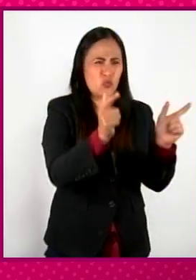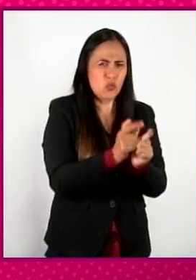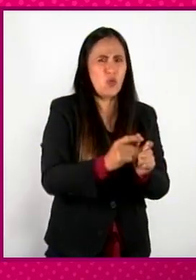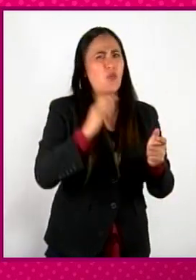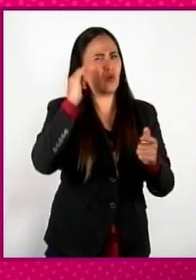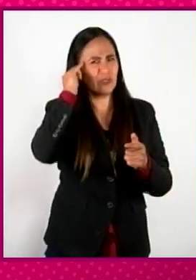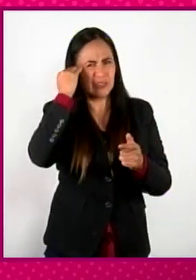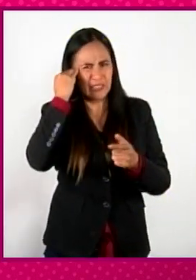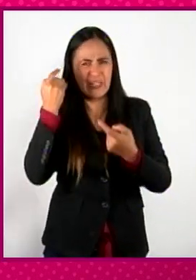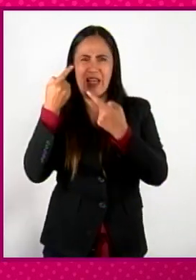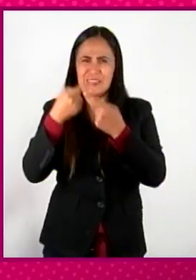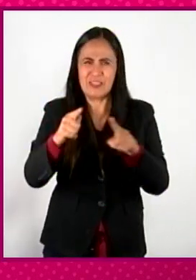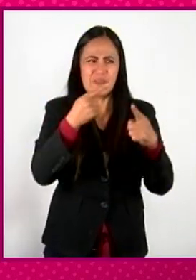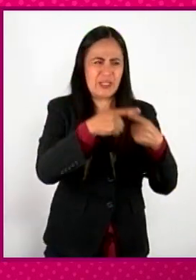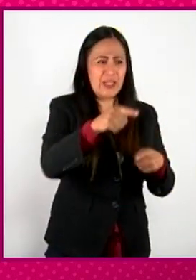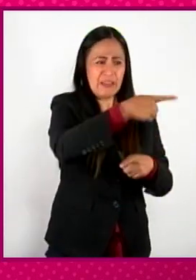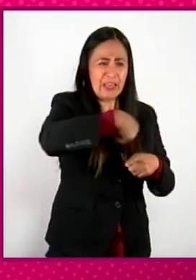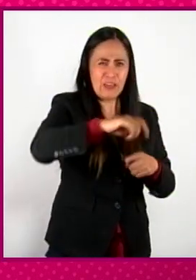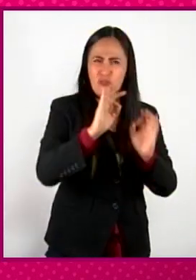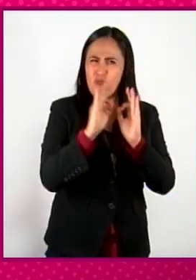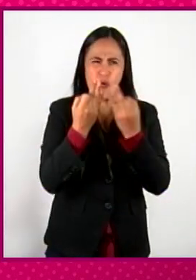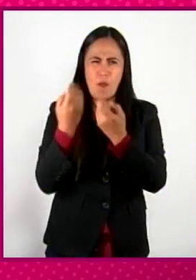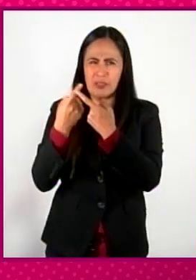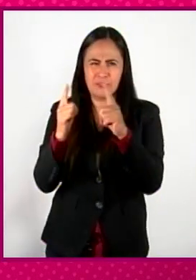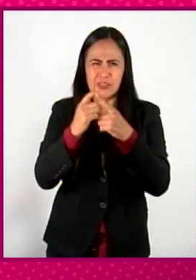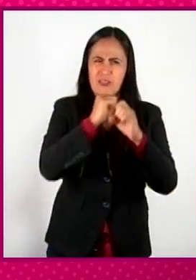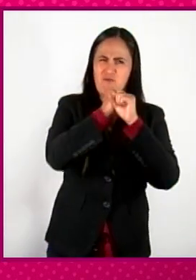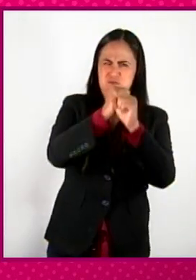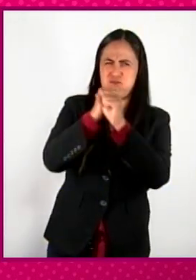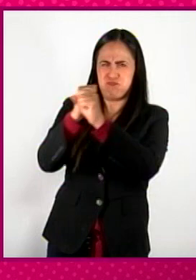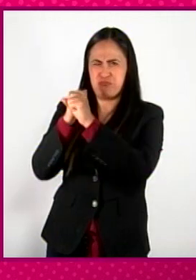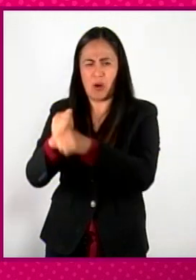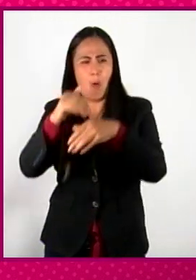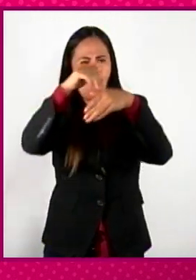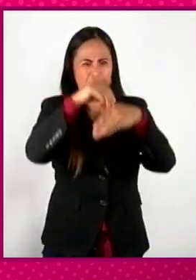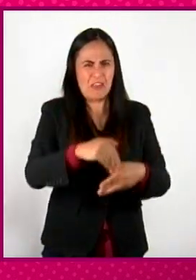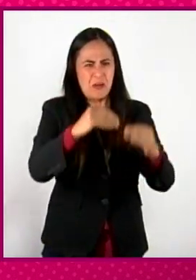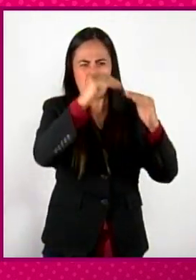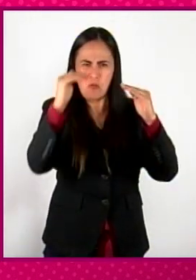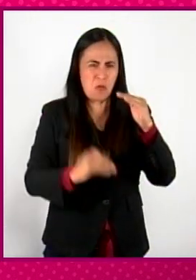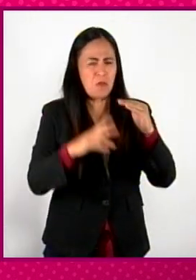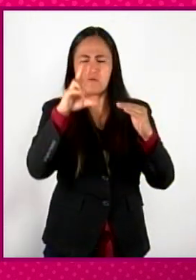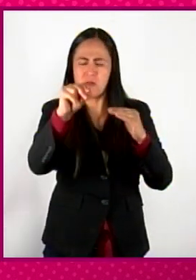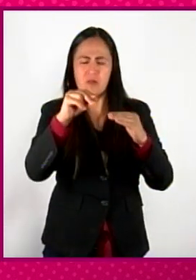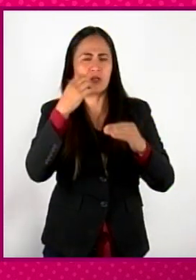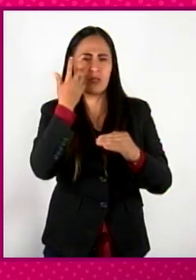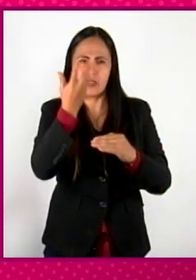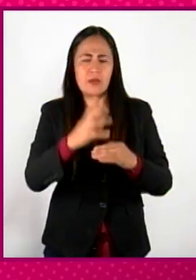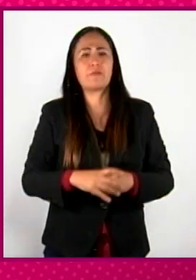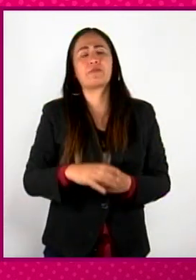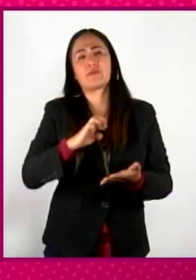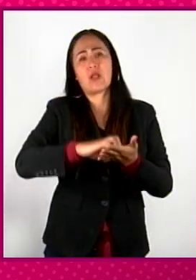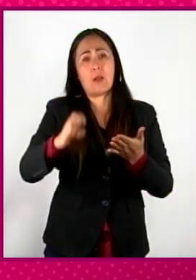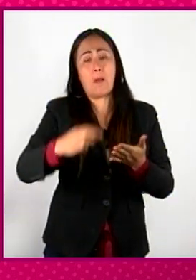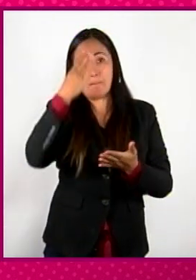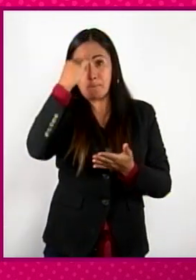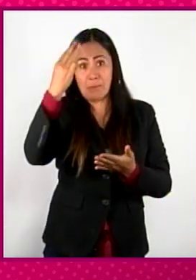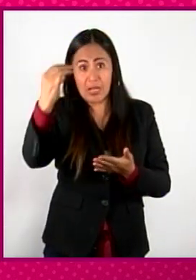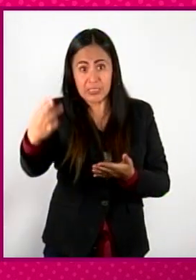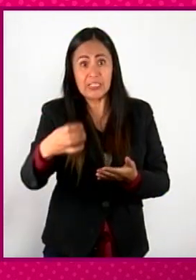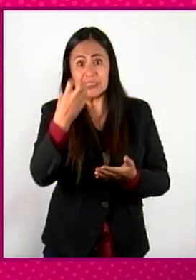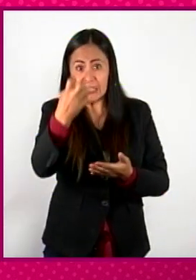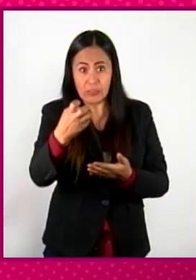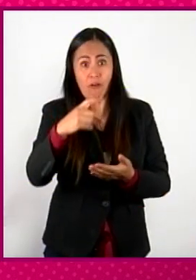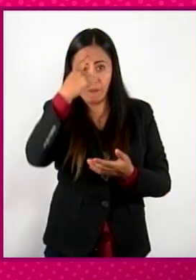diferentes maneras fueron resistiendo a la intención de sometimiento español. El caso, por ejemplo, de los mayas no fue tan fácil,